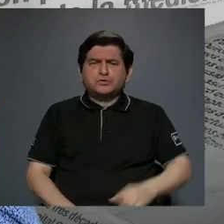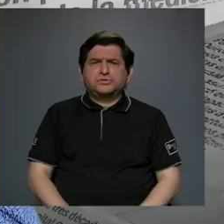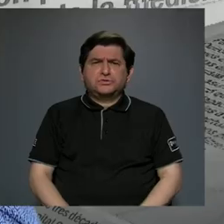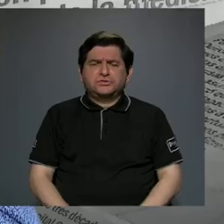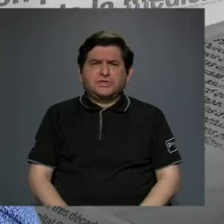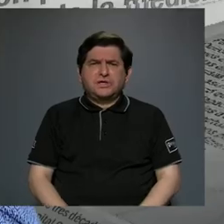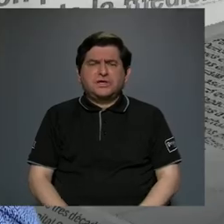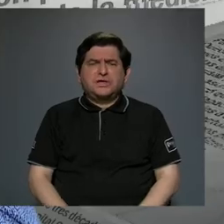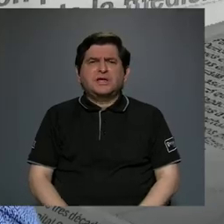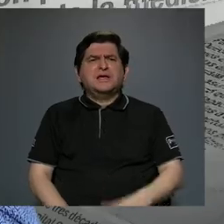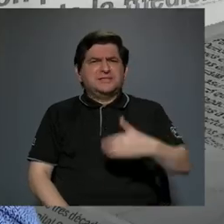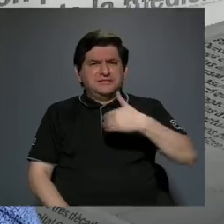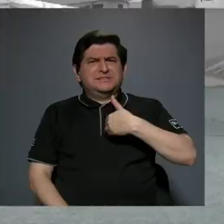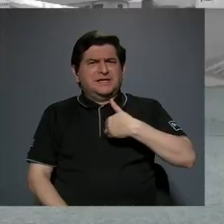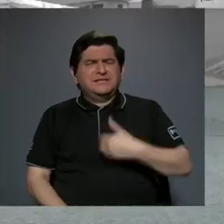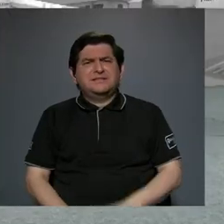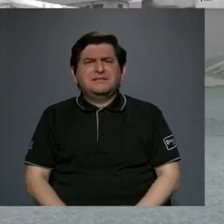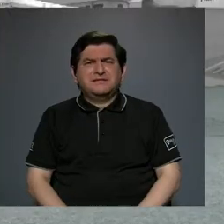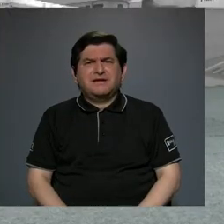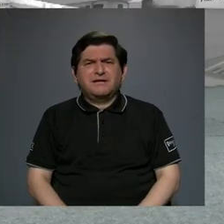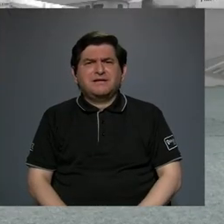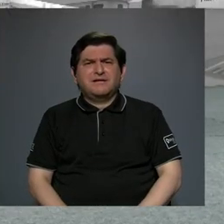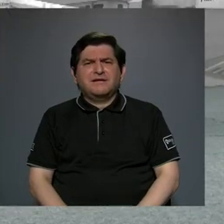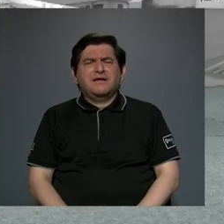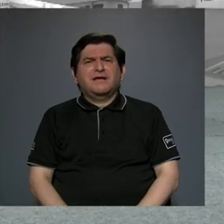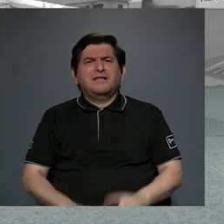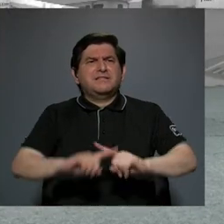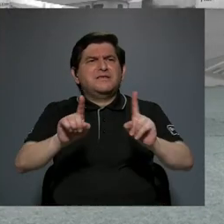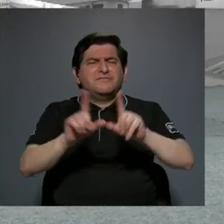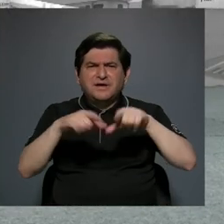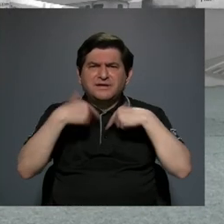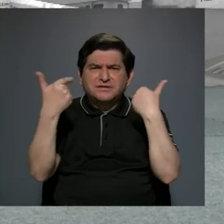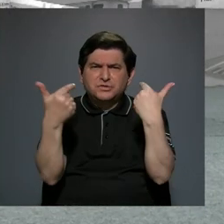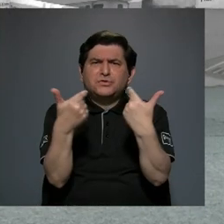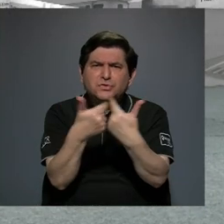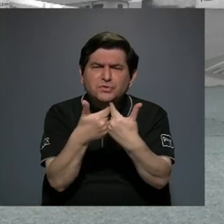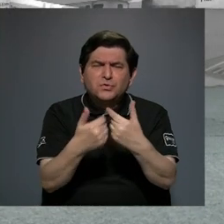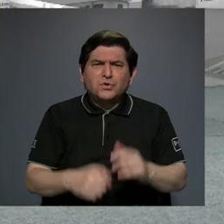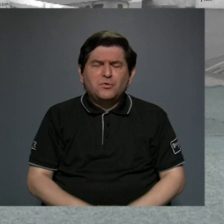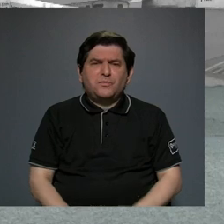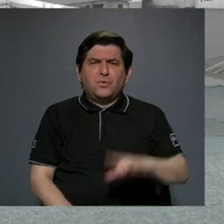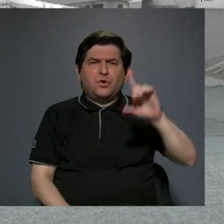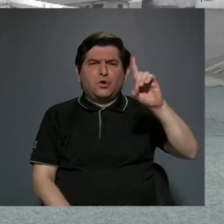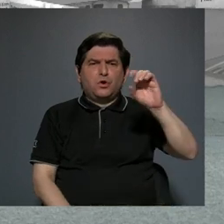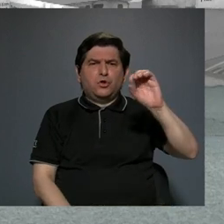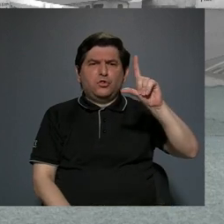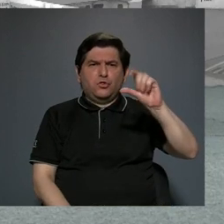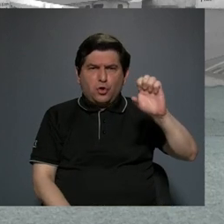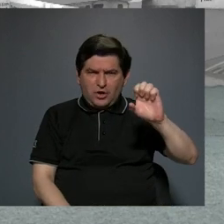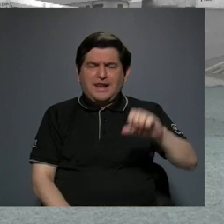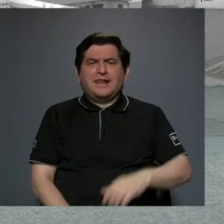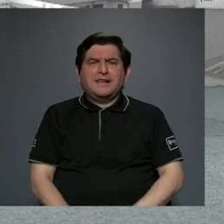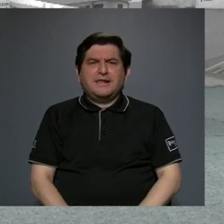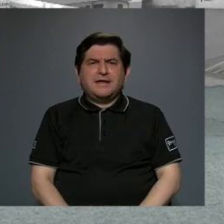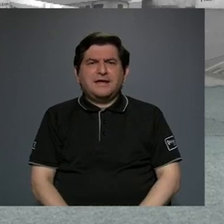la Chiriquí, están los de los Dole, están